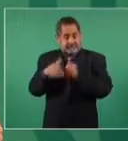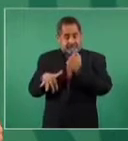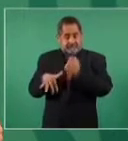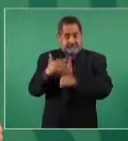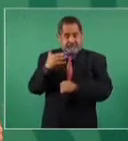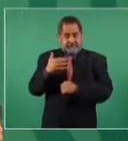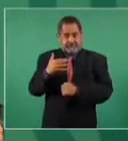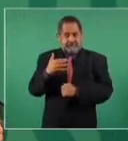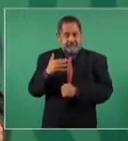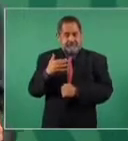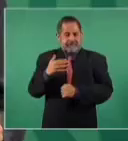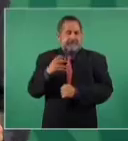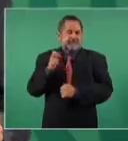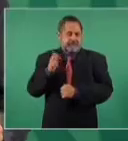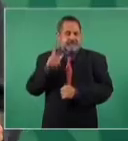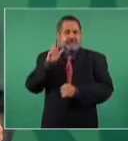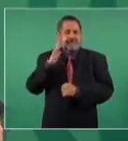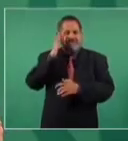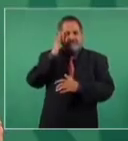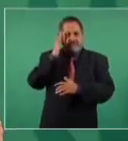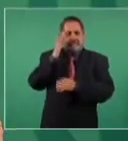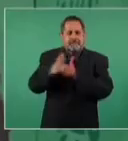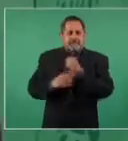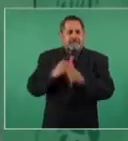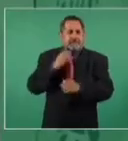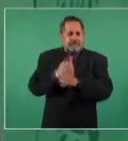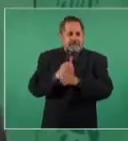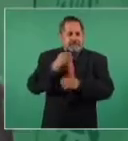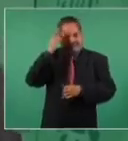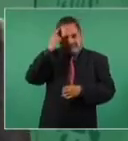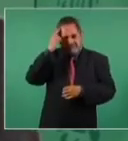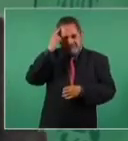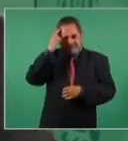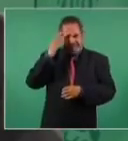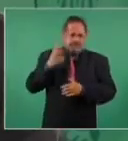de septiembre cumplía años Porfirio Díaz